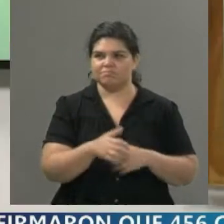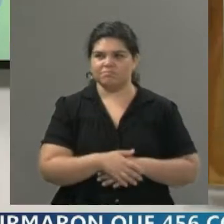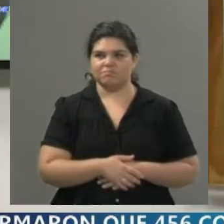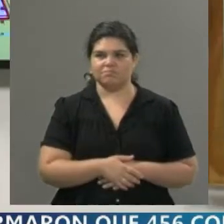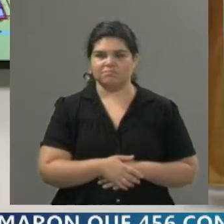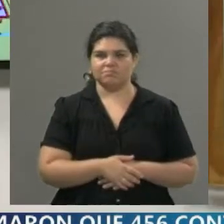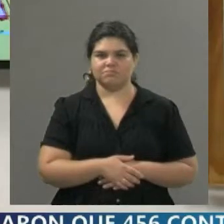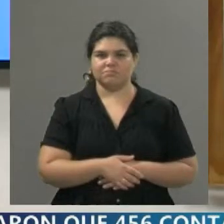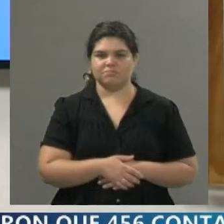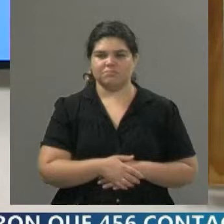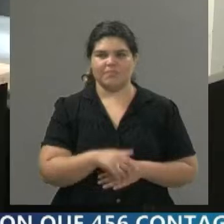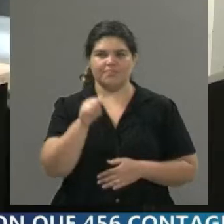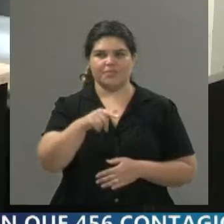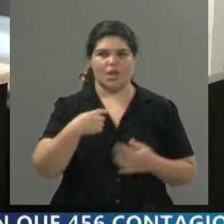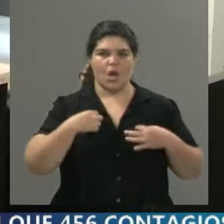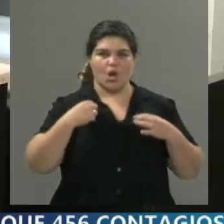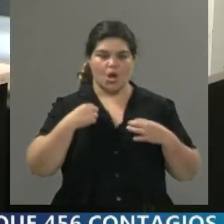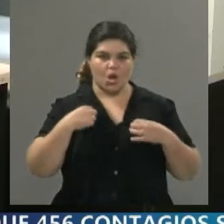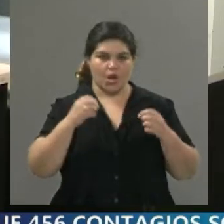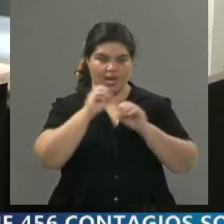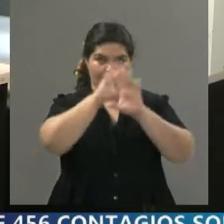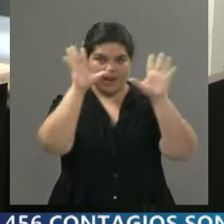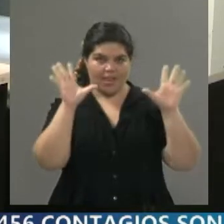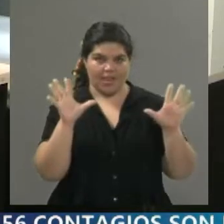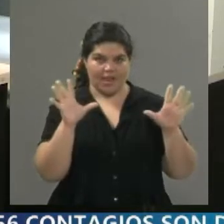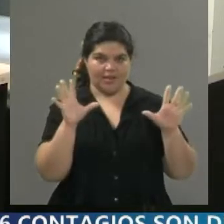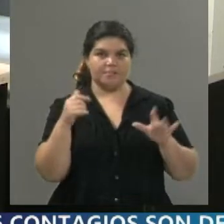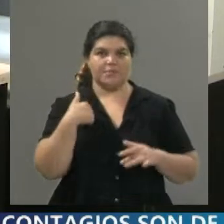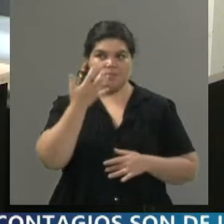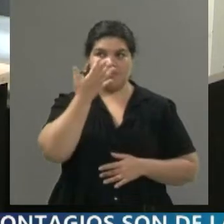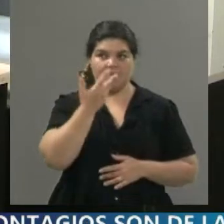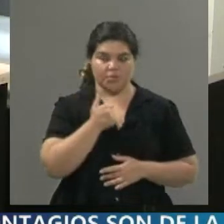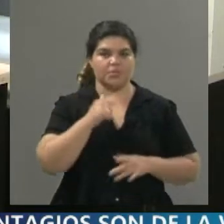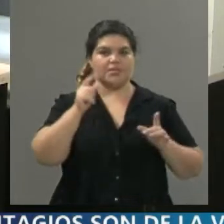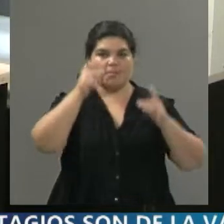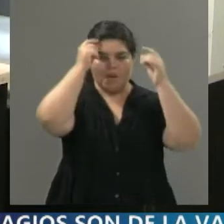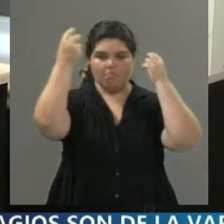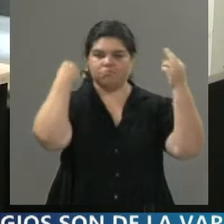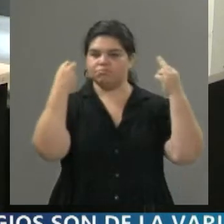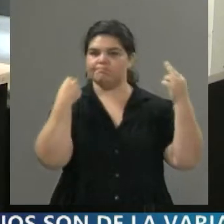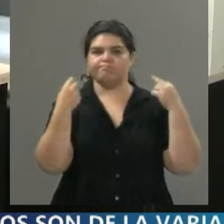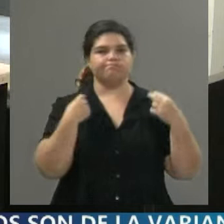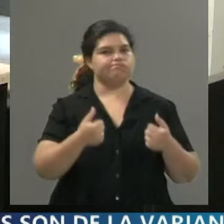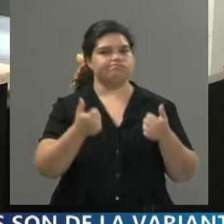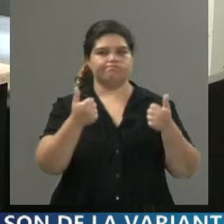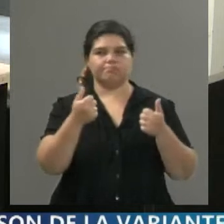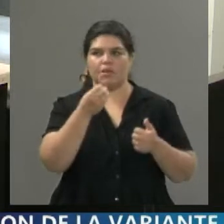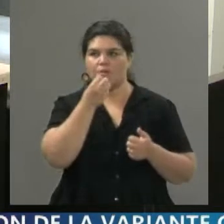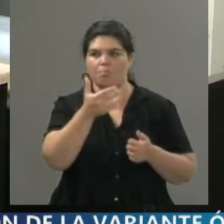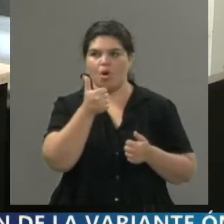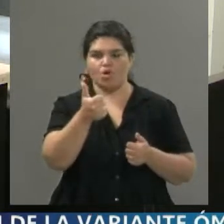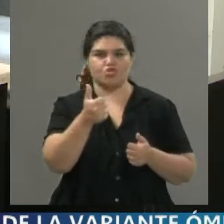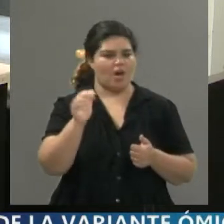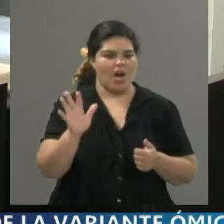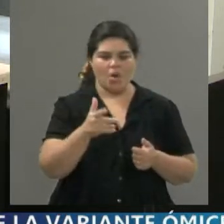Totalmente cambiada. Tiene color distinto de ropa más clara. Me encanta. Y además cambió el look que le queda buenísimo. Muy Así que termina el año con todo,